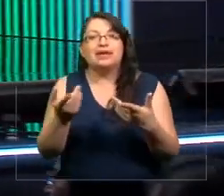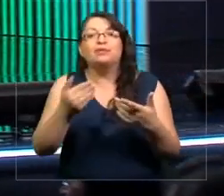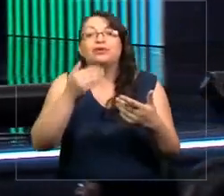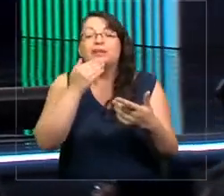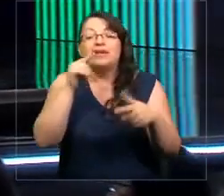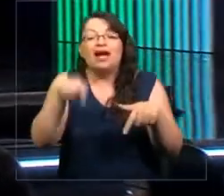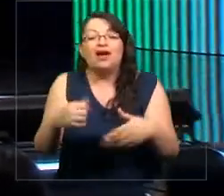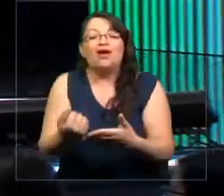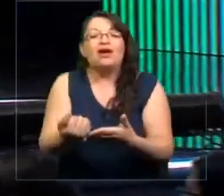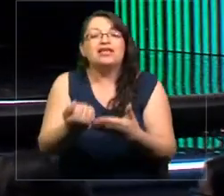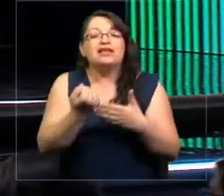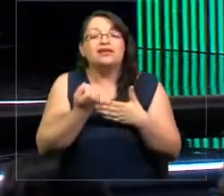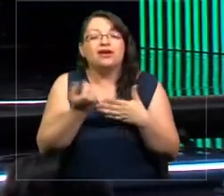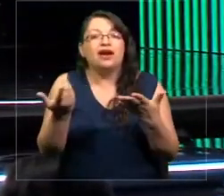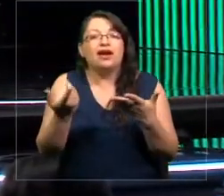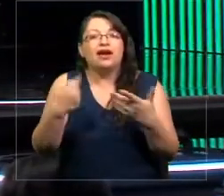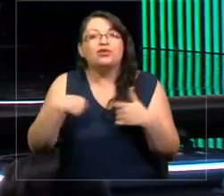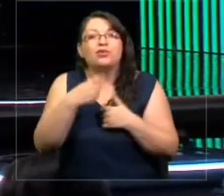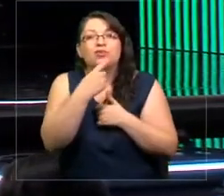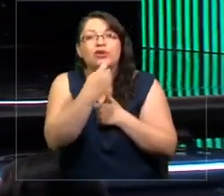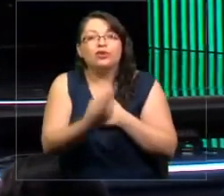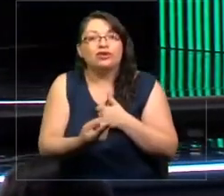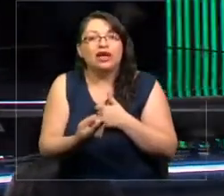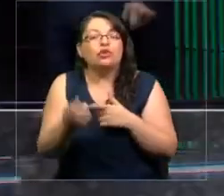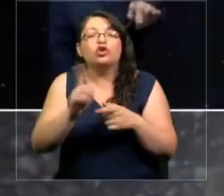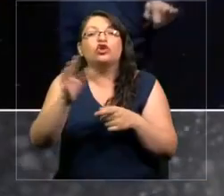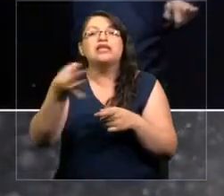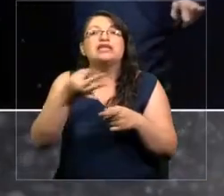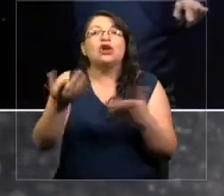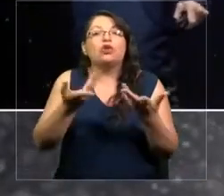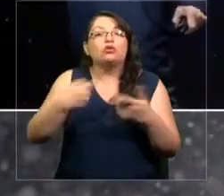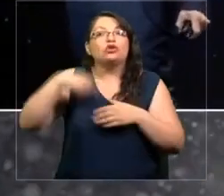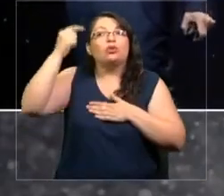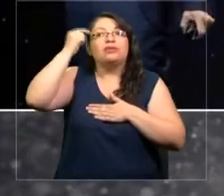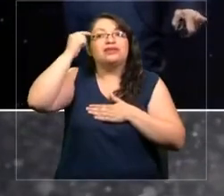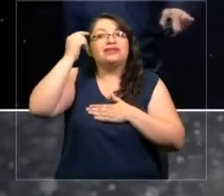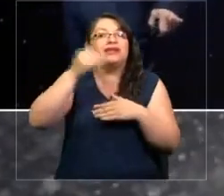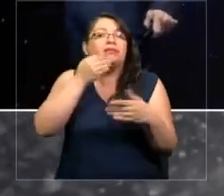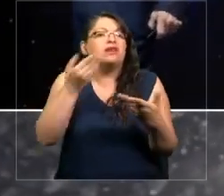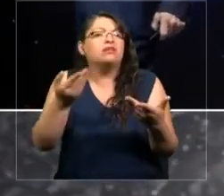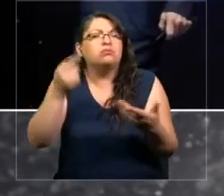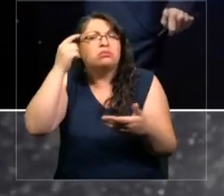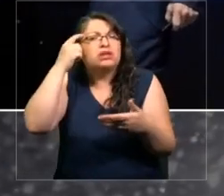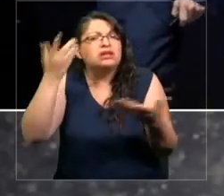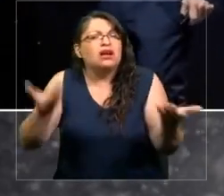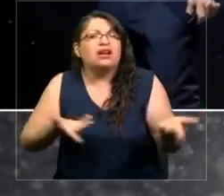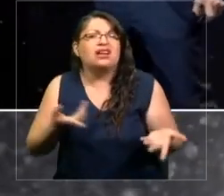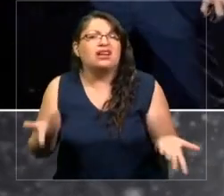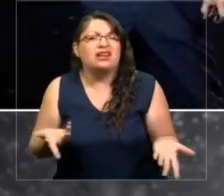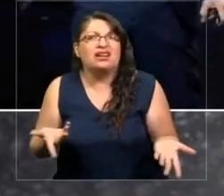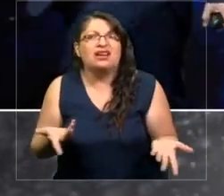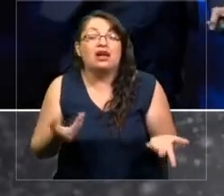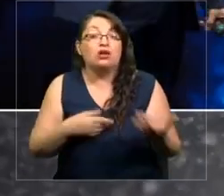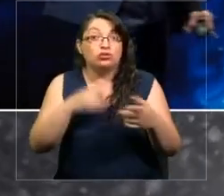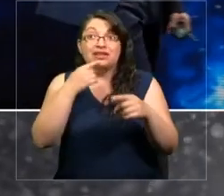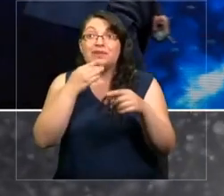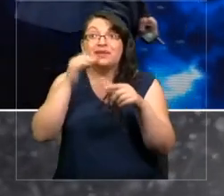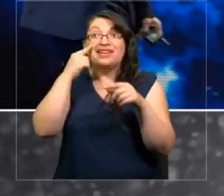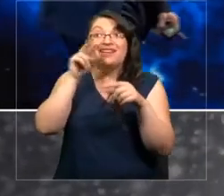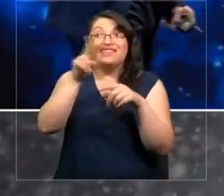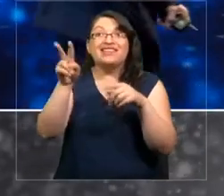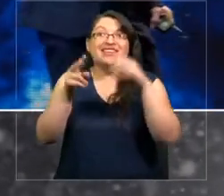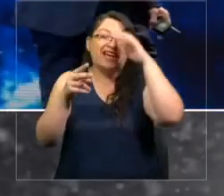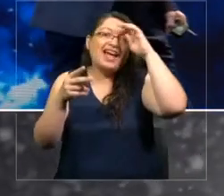está ayudando a hacer las preguntas. Es decir, no solamente nos dicen cómo pensar, sino en qué pensar. Y ahora últimamente, probablemente muchos de ustedes han visto